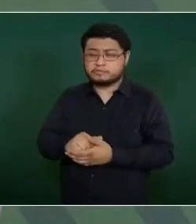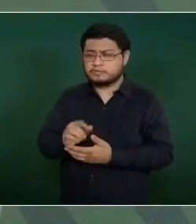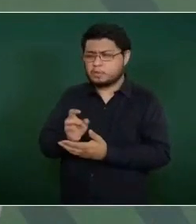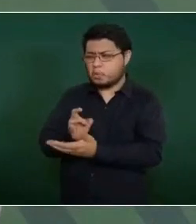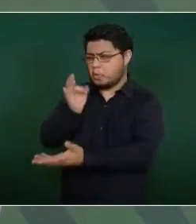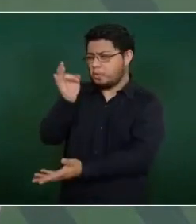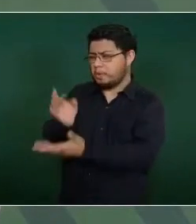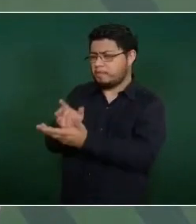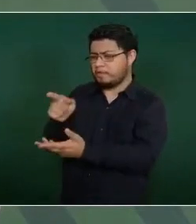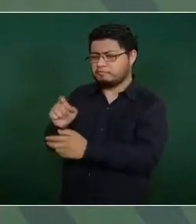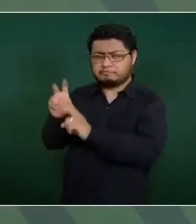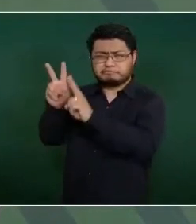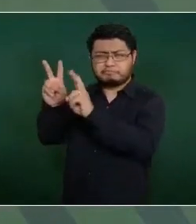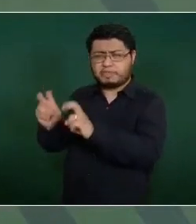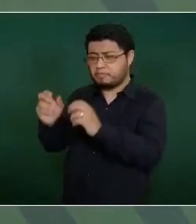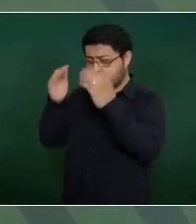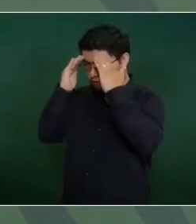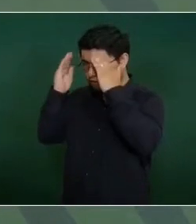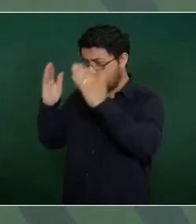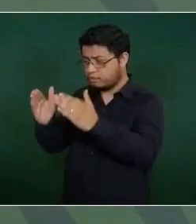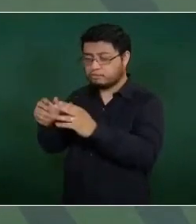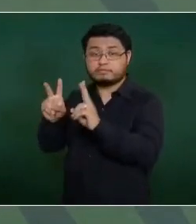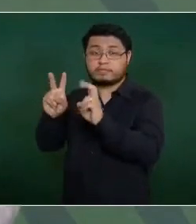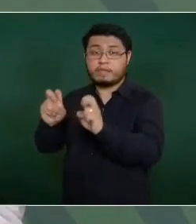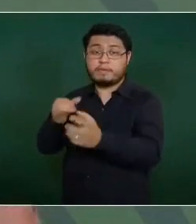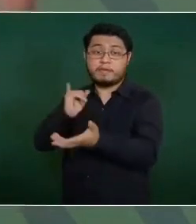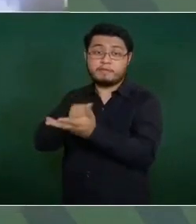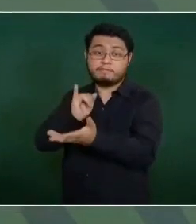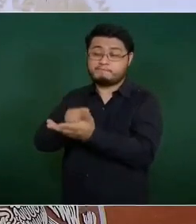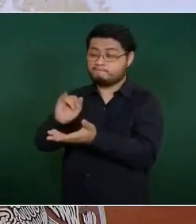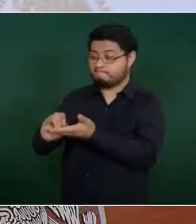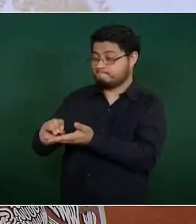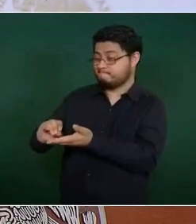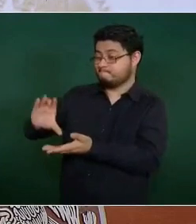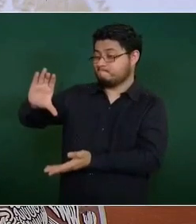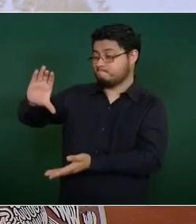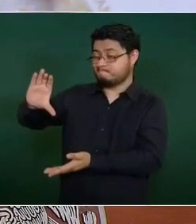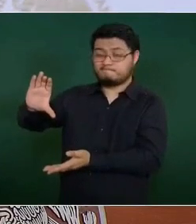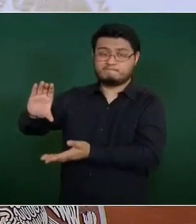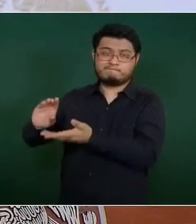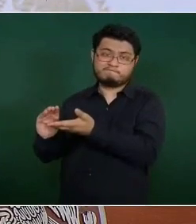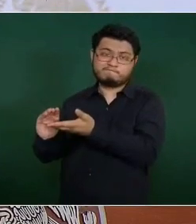es importante, del control de la inflación, por eso aumentan la tasa,